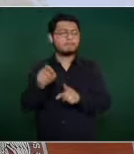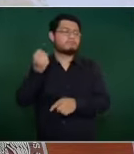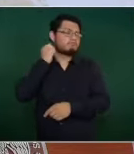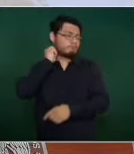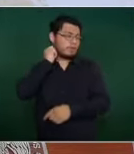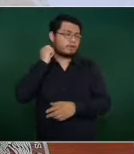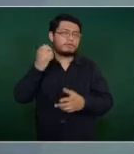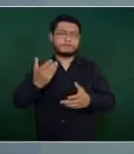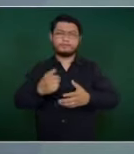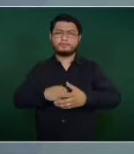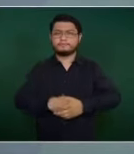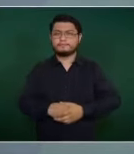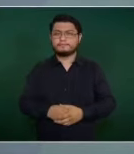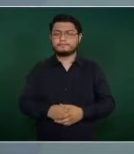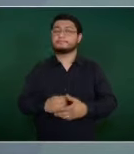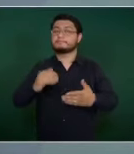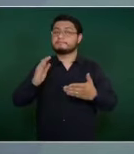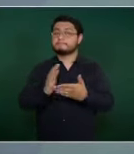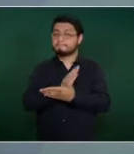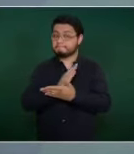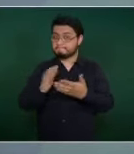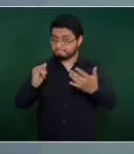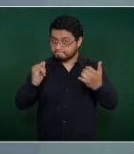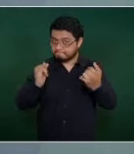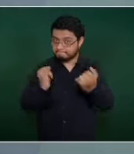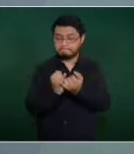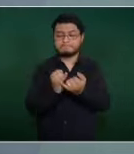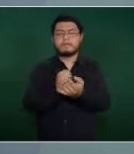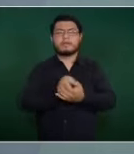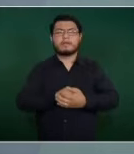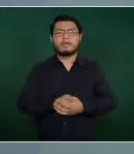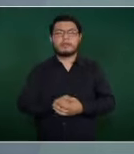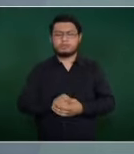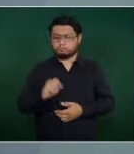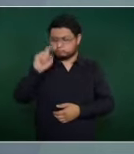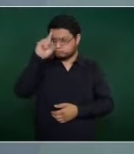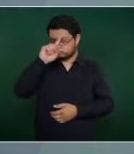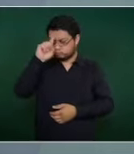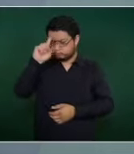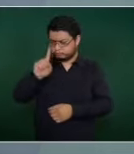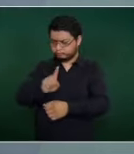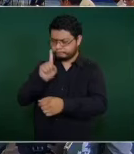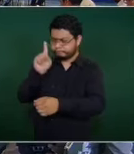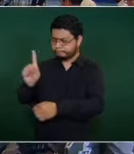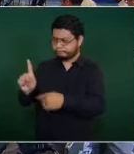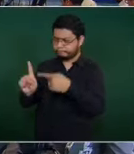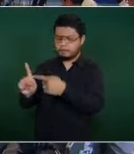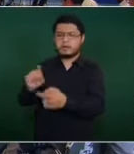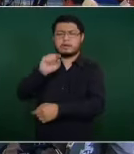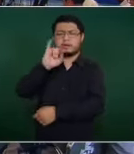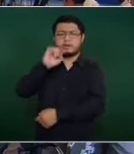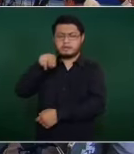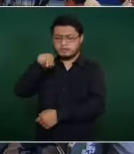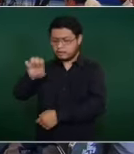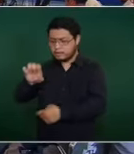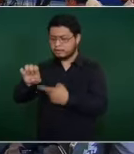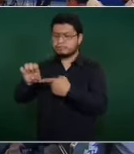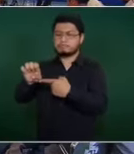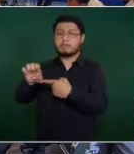también que a los consejeros del INE y del tribunal,